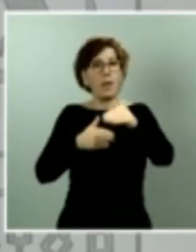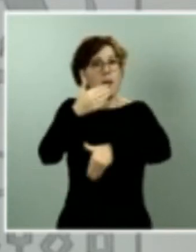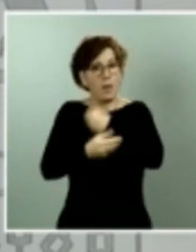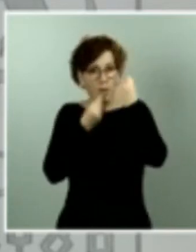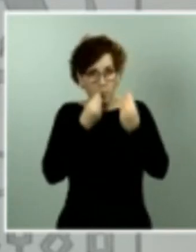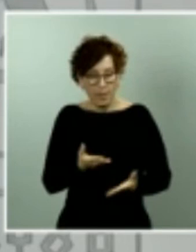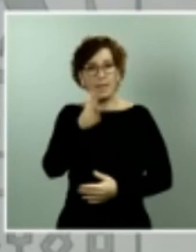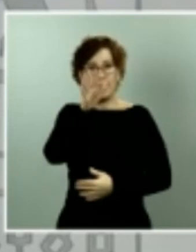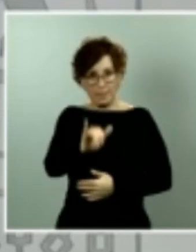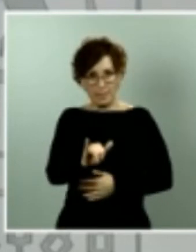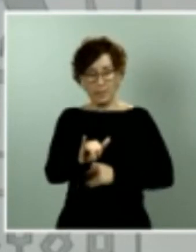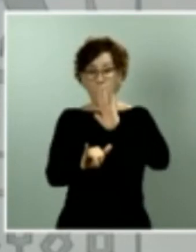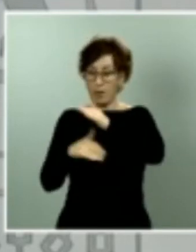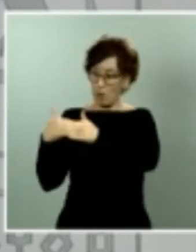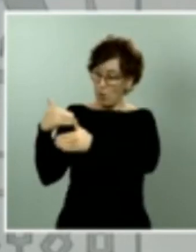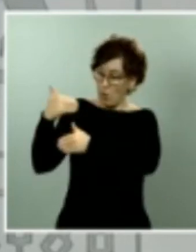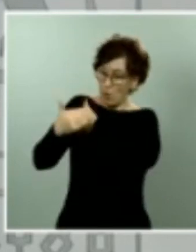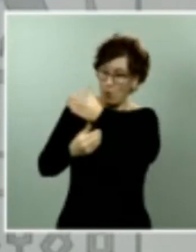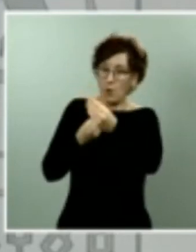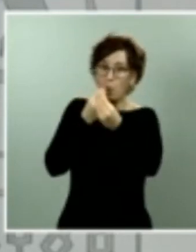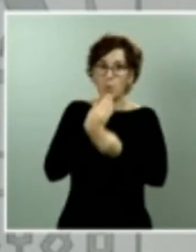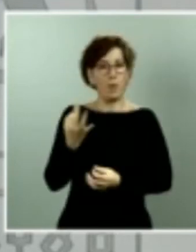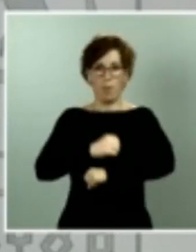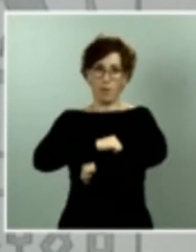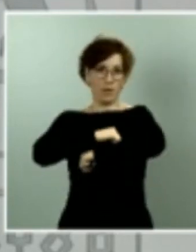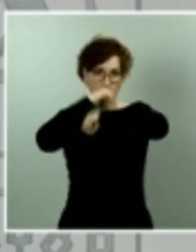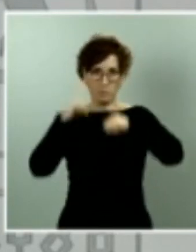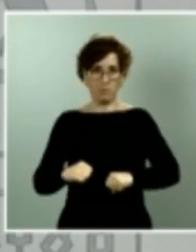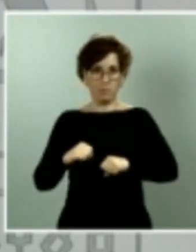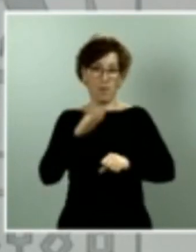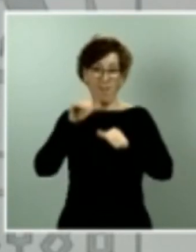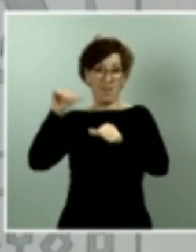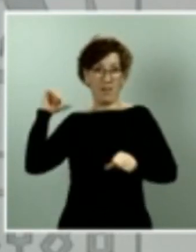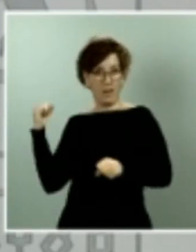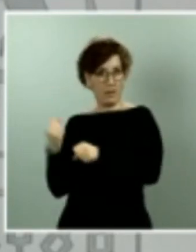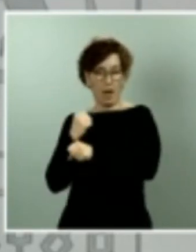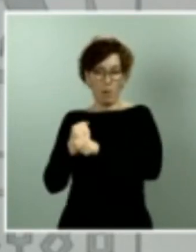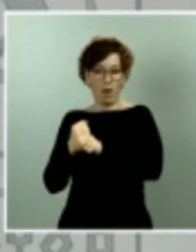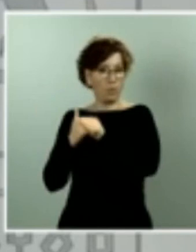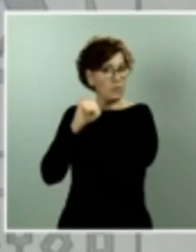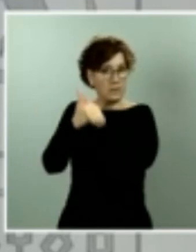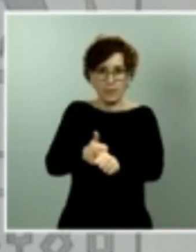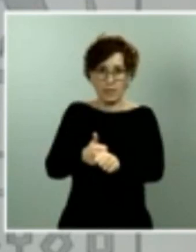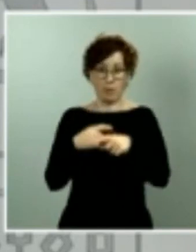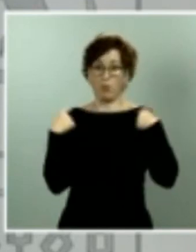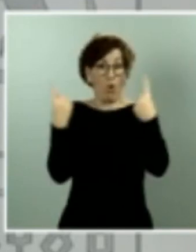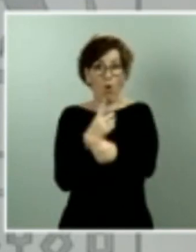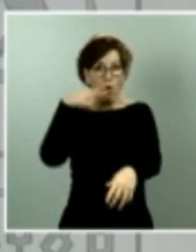esa línea de trabajo en la que todos estamos metidos para conseguir acabar con este virus.